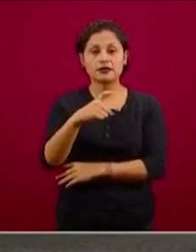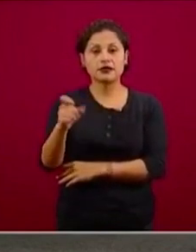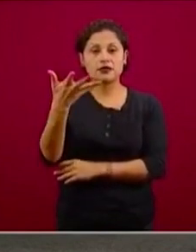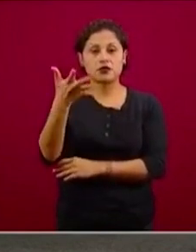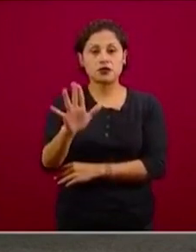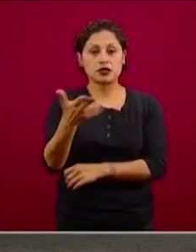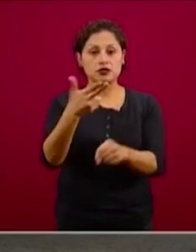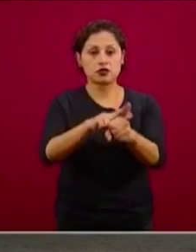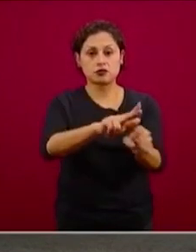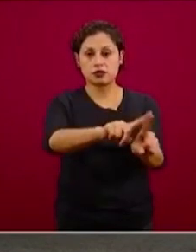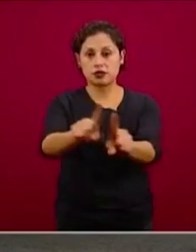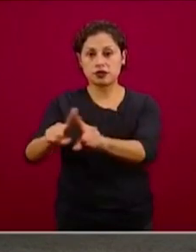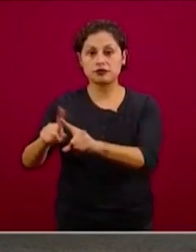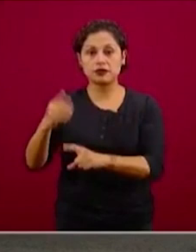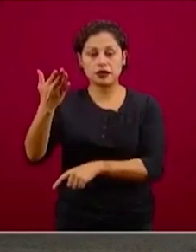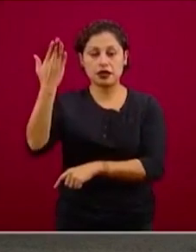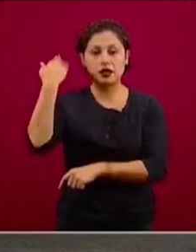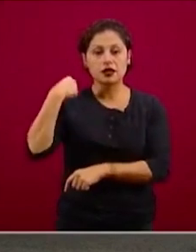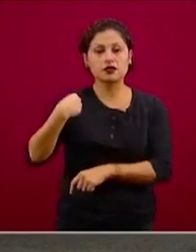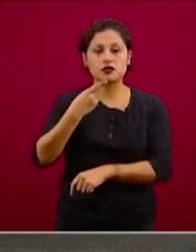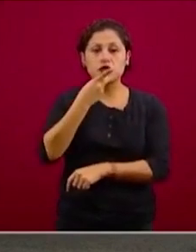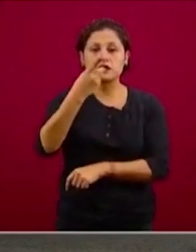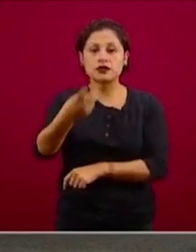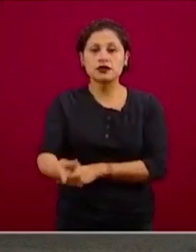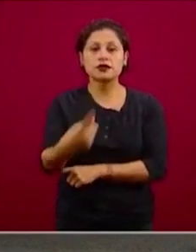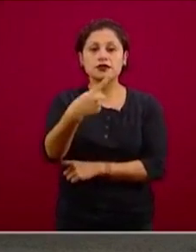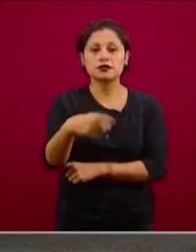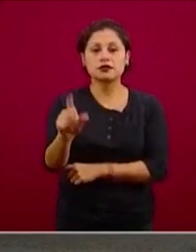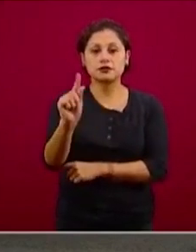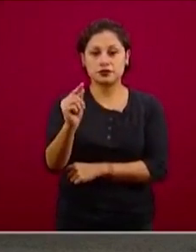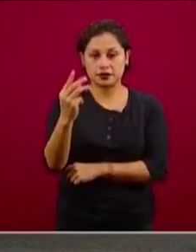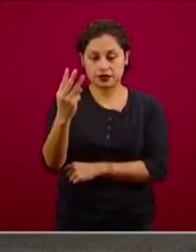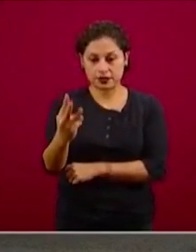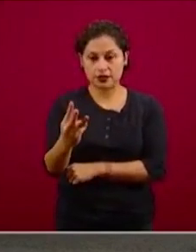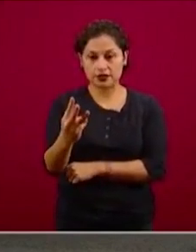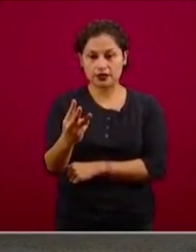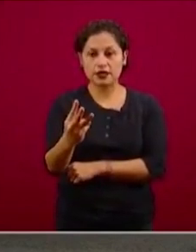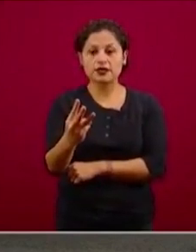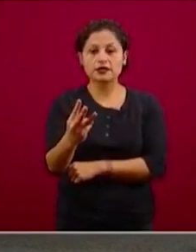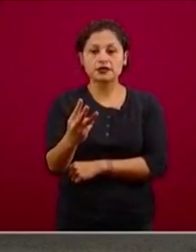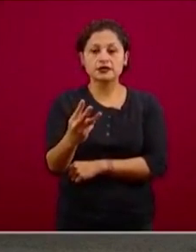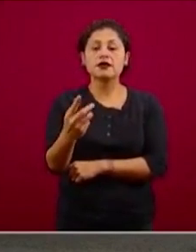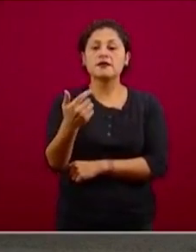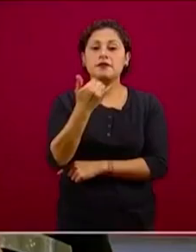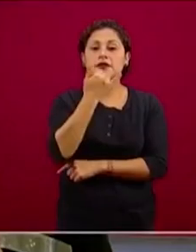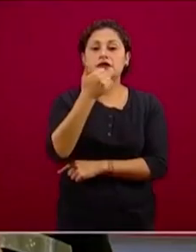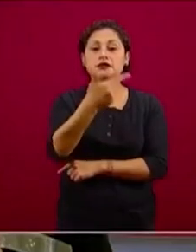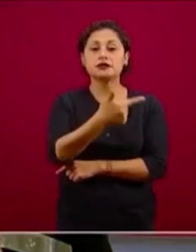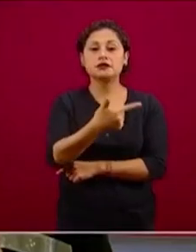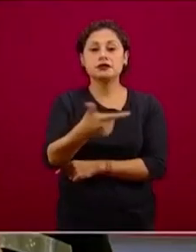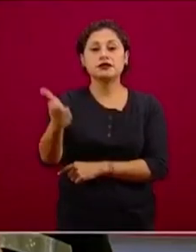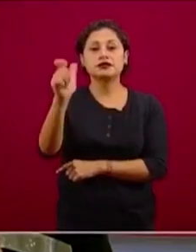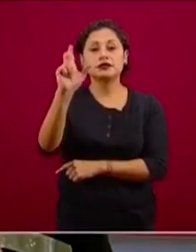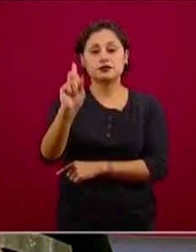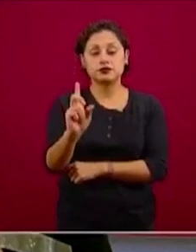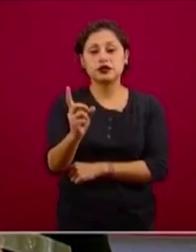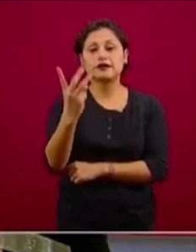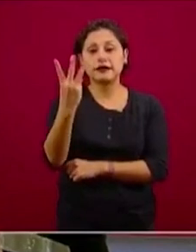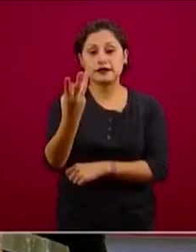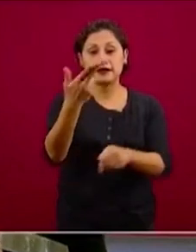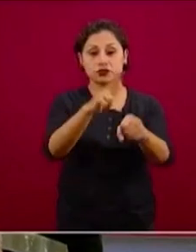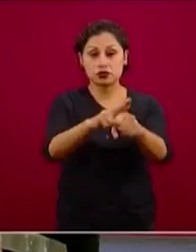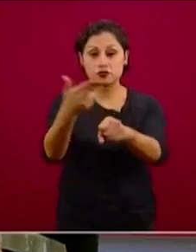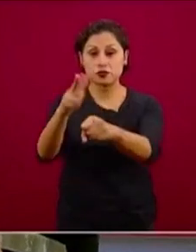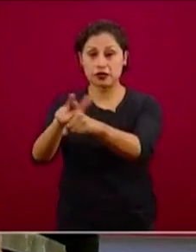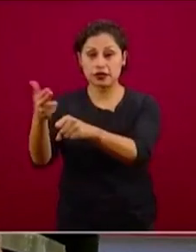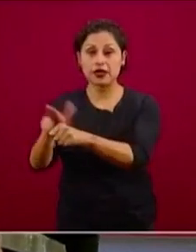mencioné el número 733, porque es la expectativa de que podríamos llegar a tener 733 hospitales